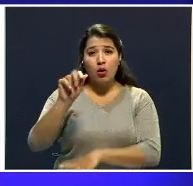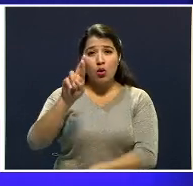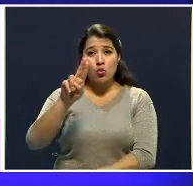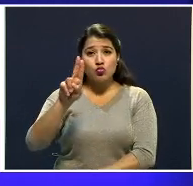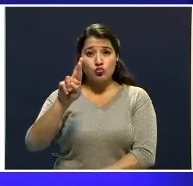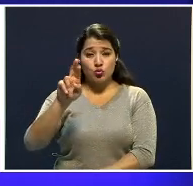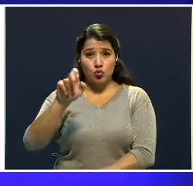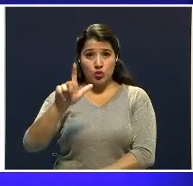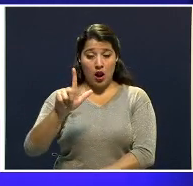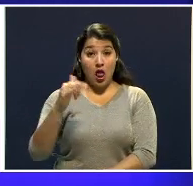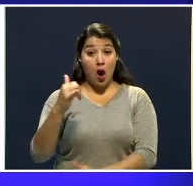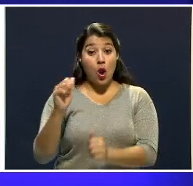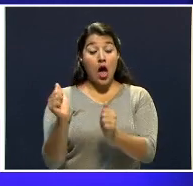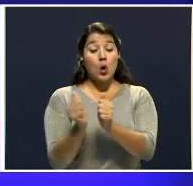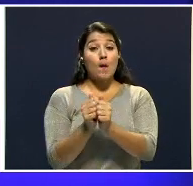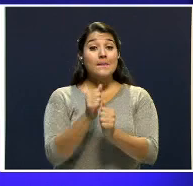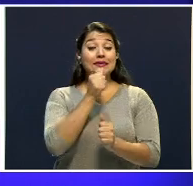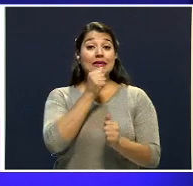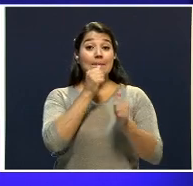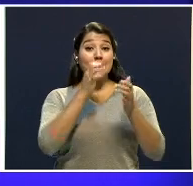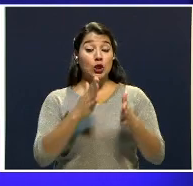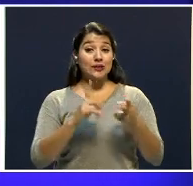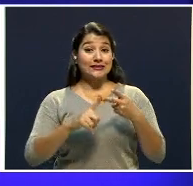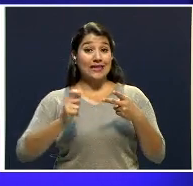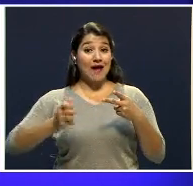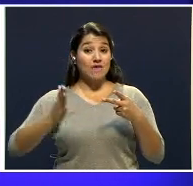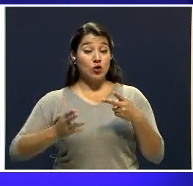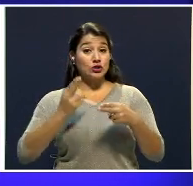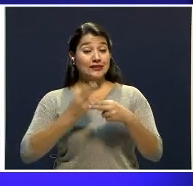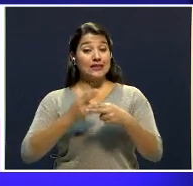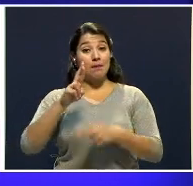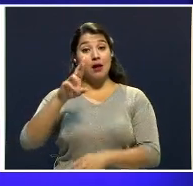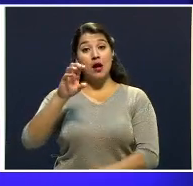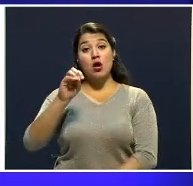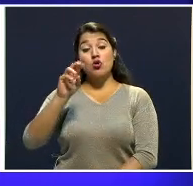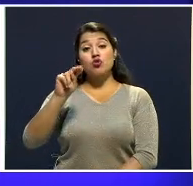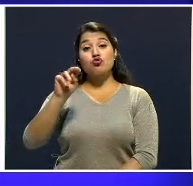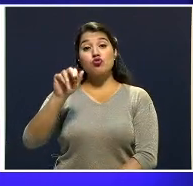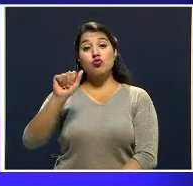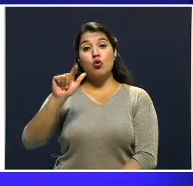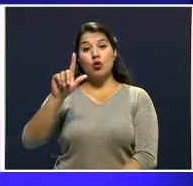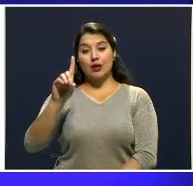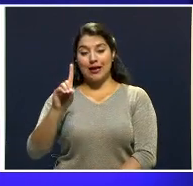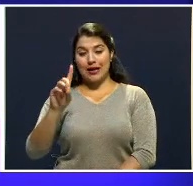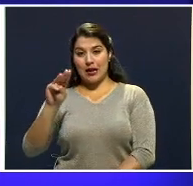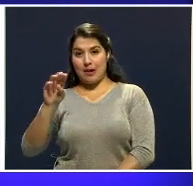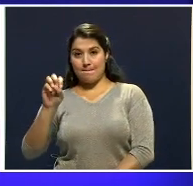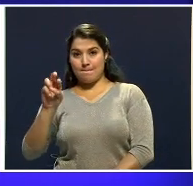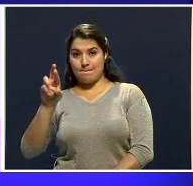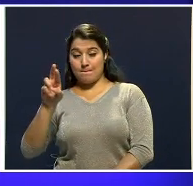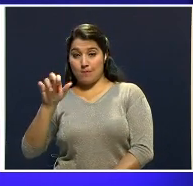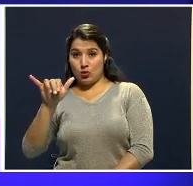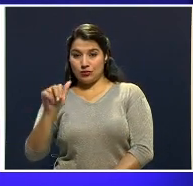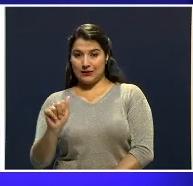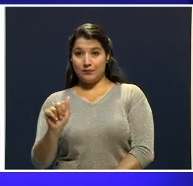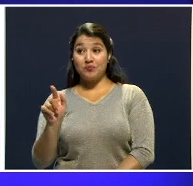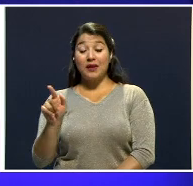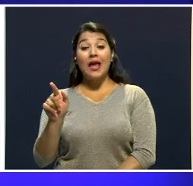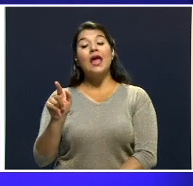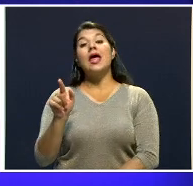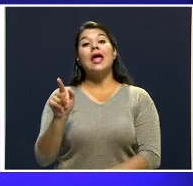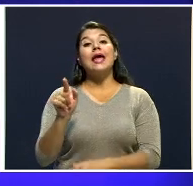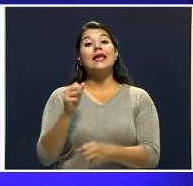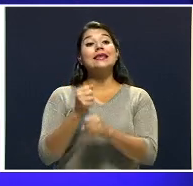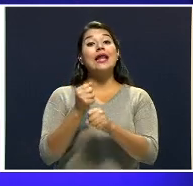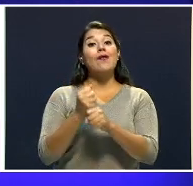caso nos acompaña el periodista y abogado Ronald Moya Chacón, reportero y editor en temas judiciales en el